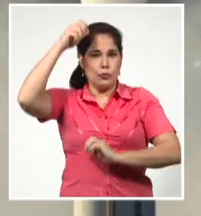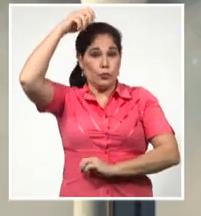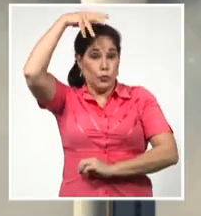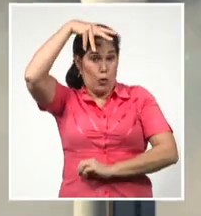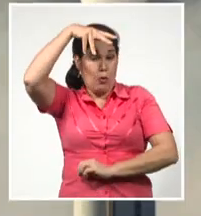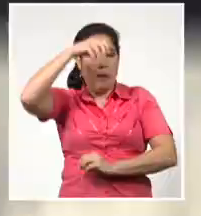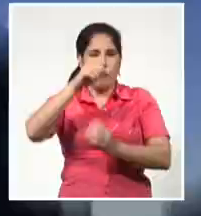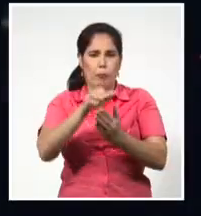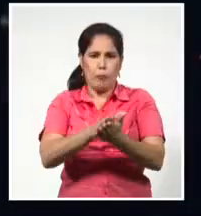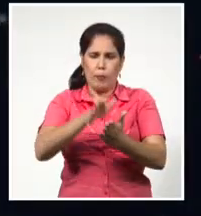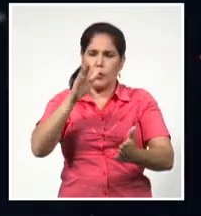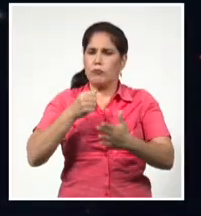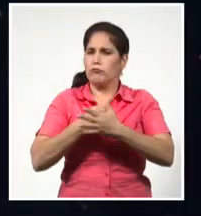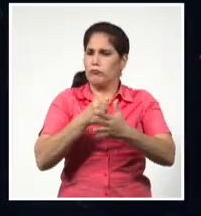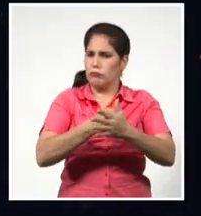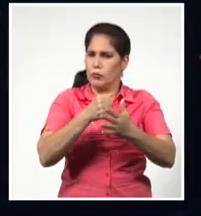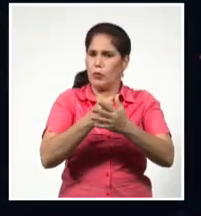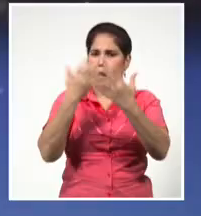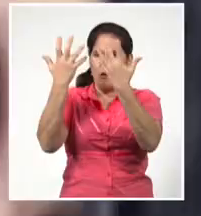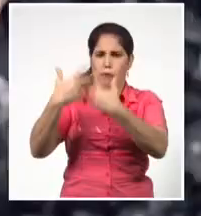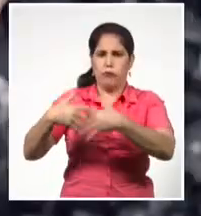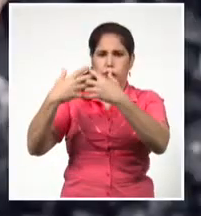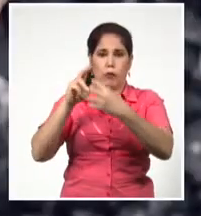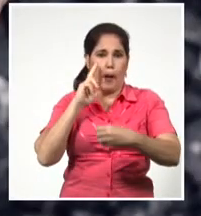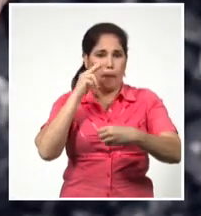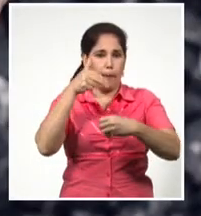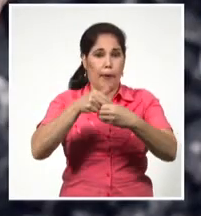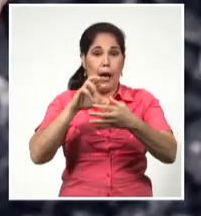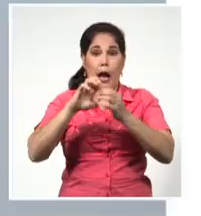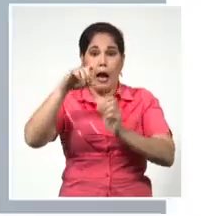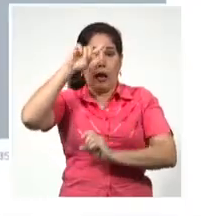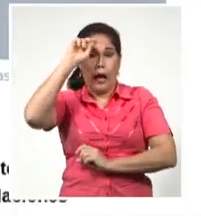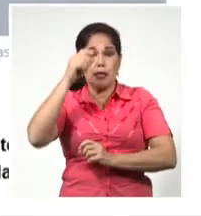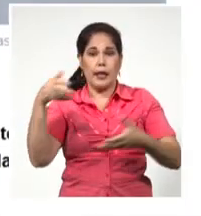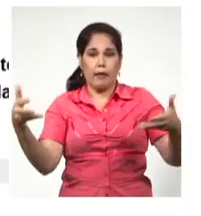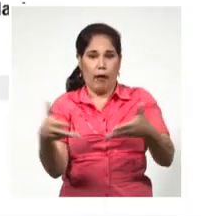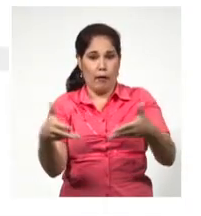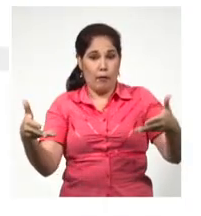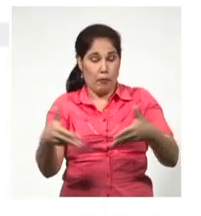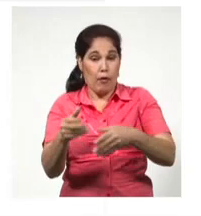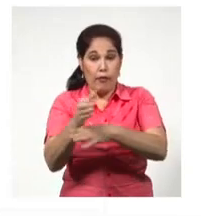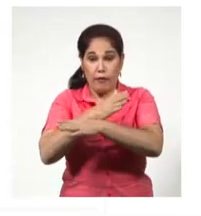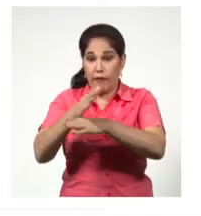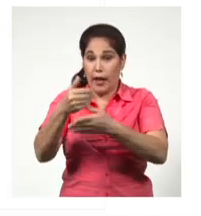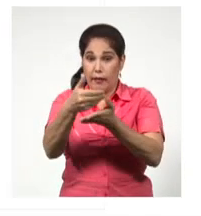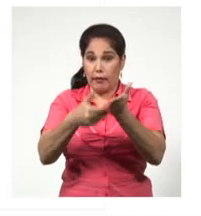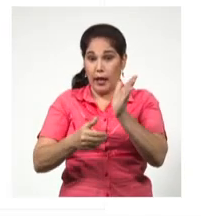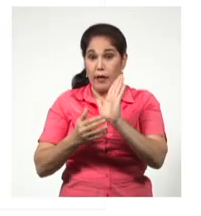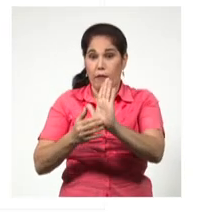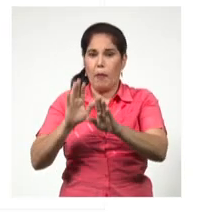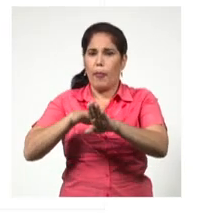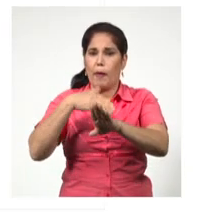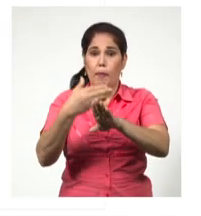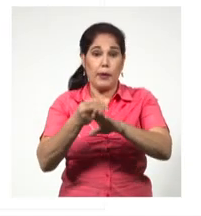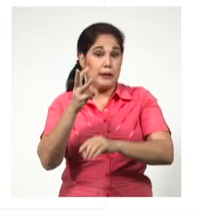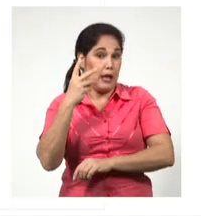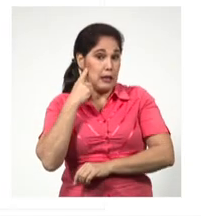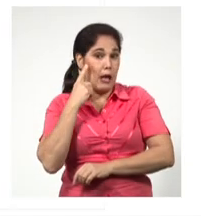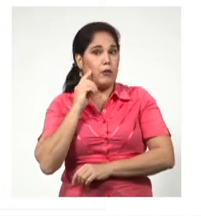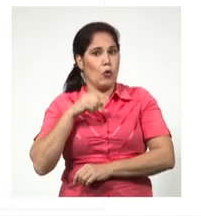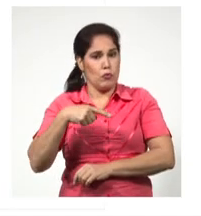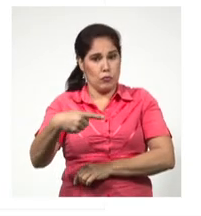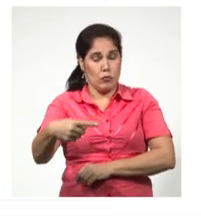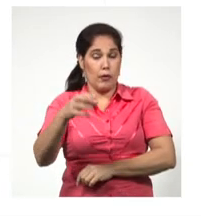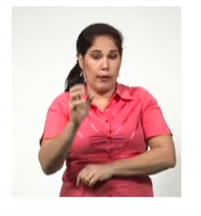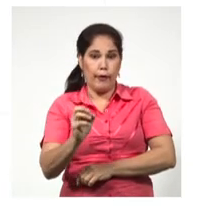prometió impulsar las industrias de petróleo, gas y carbón. Según varios informes, después de tres años consecutivos